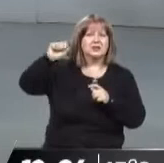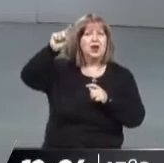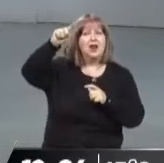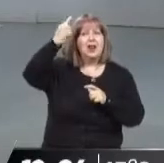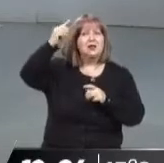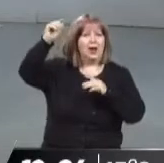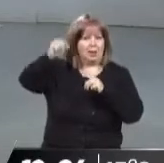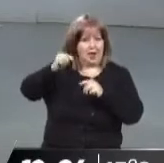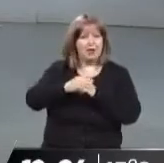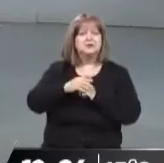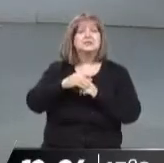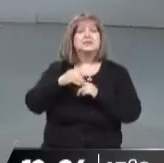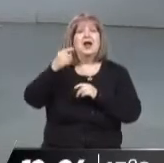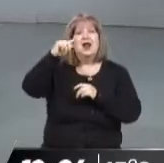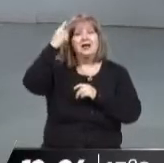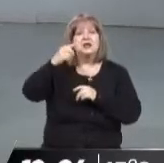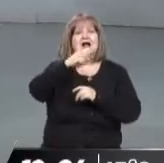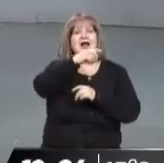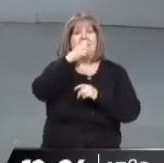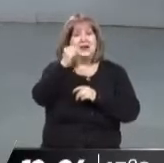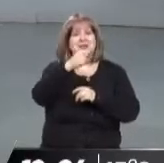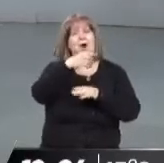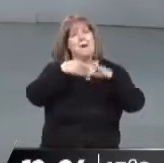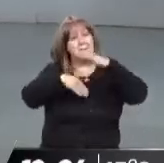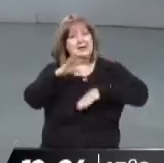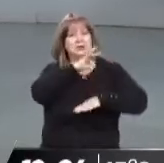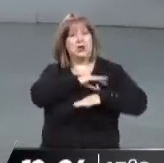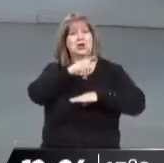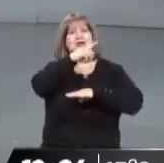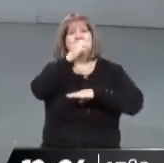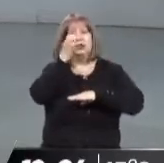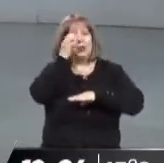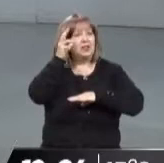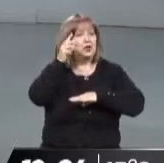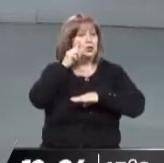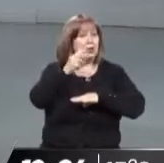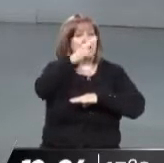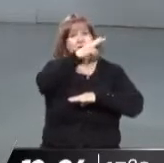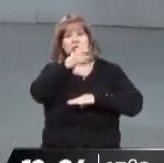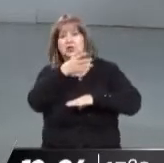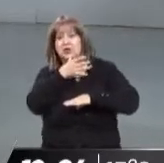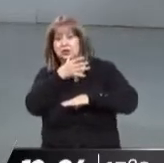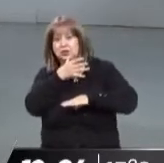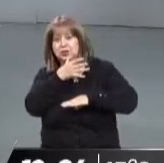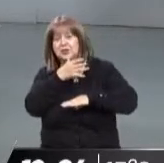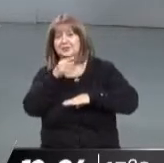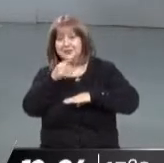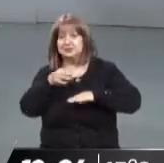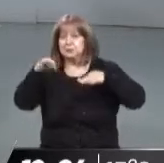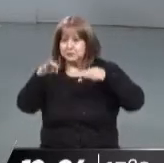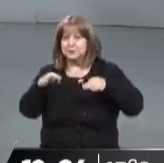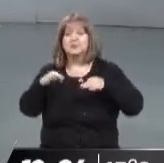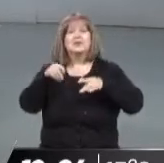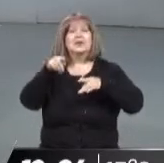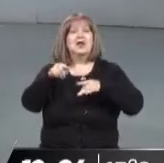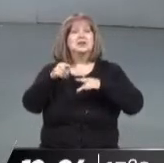nacional... Bueno, 128.000, lo que estábamos diciendo, ¿no? Más de 128.000 pesos, 128.214 para ser exacto. ¿Cuál